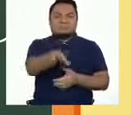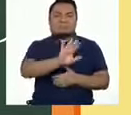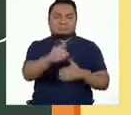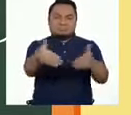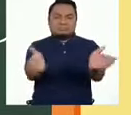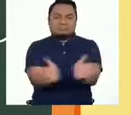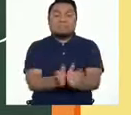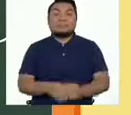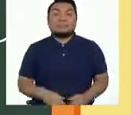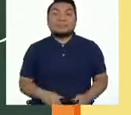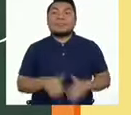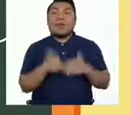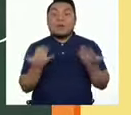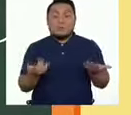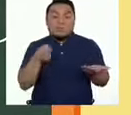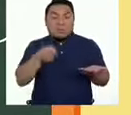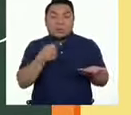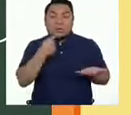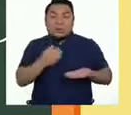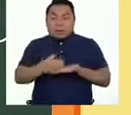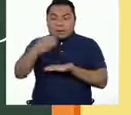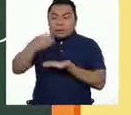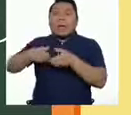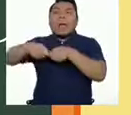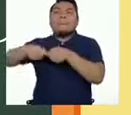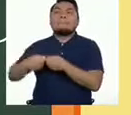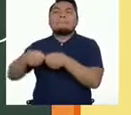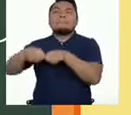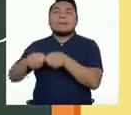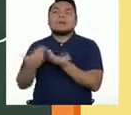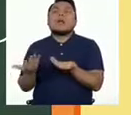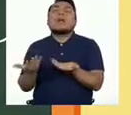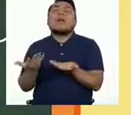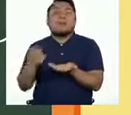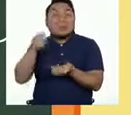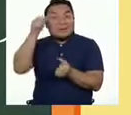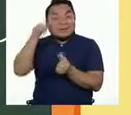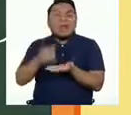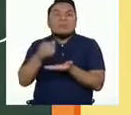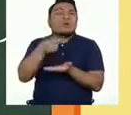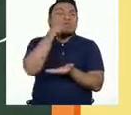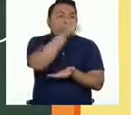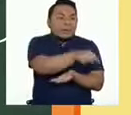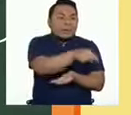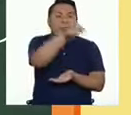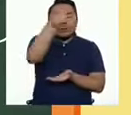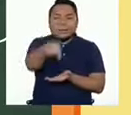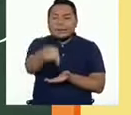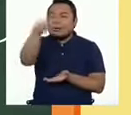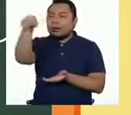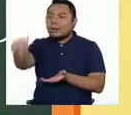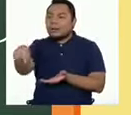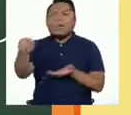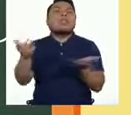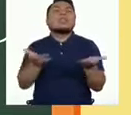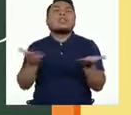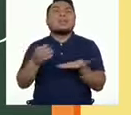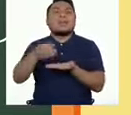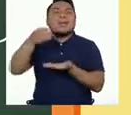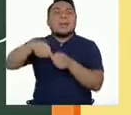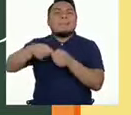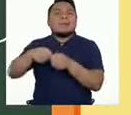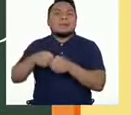Por este lado tenemos una botella de plástico. ¿La recuerda? ¿Dónde podría ir ubicada la botella de plástico?